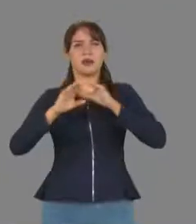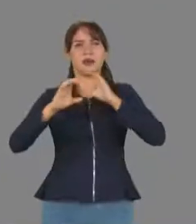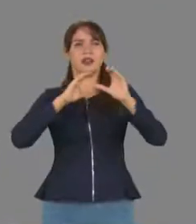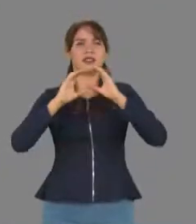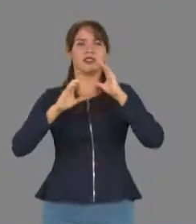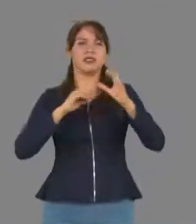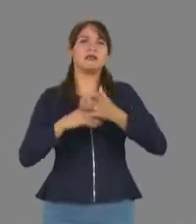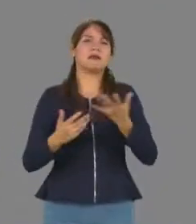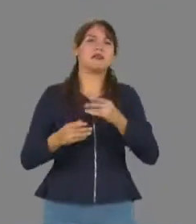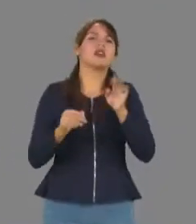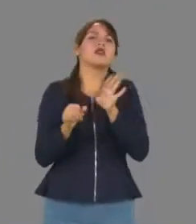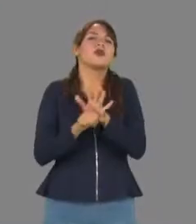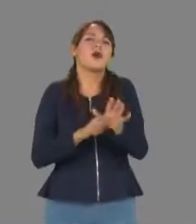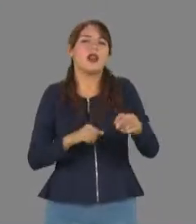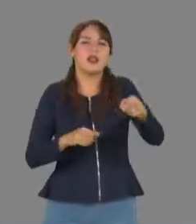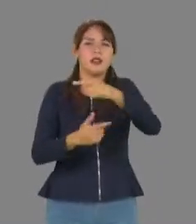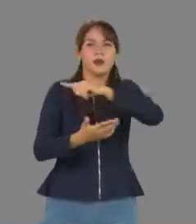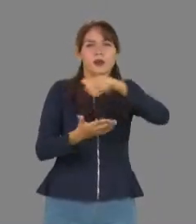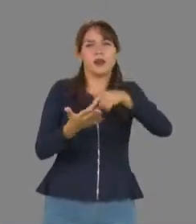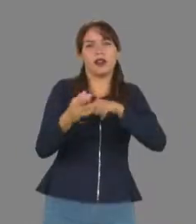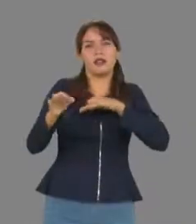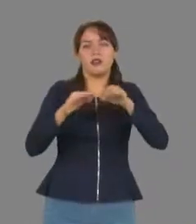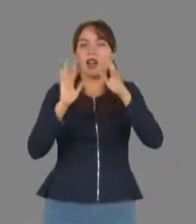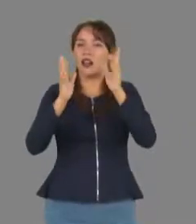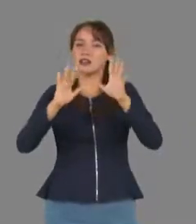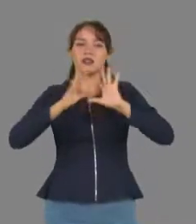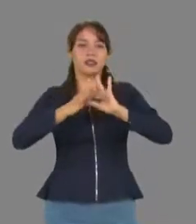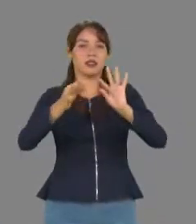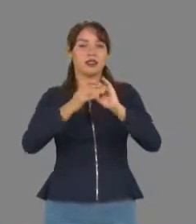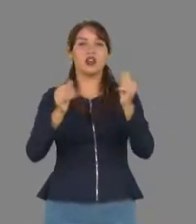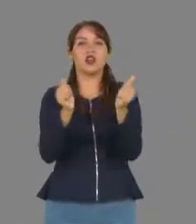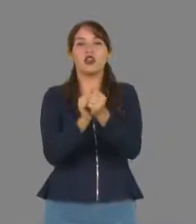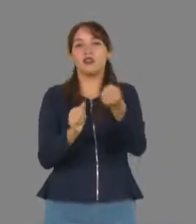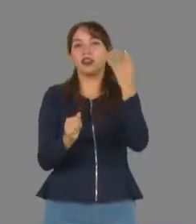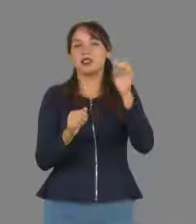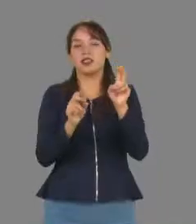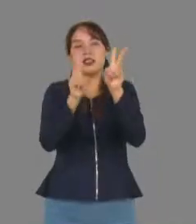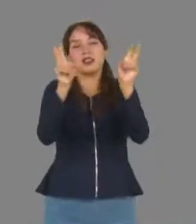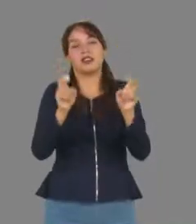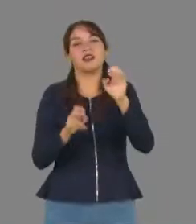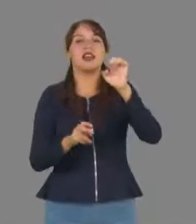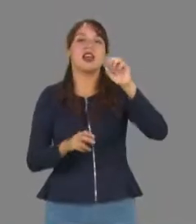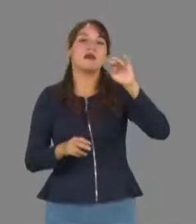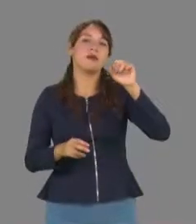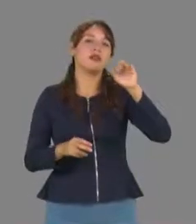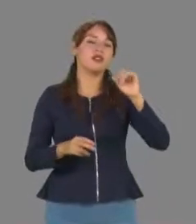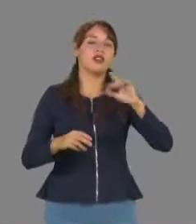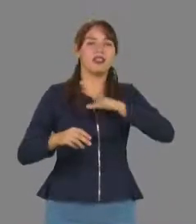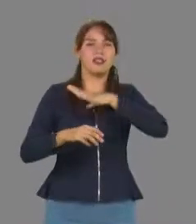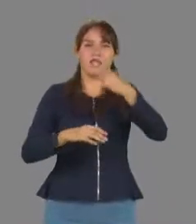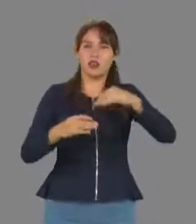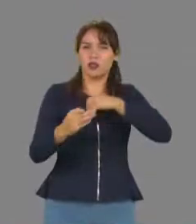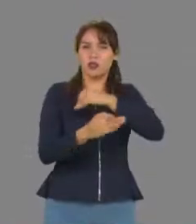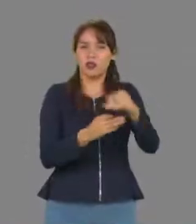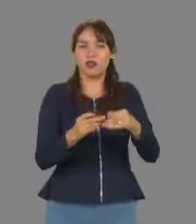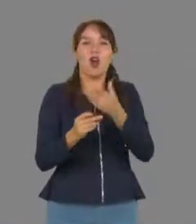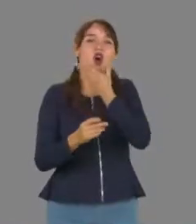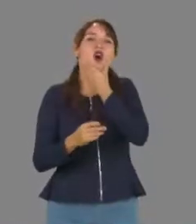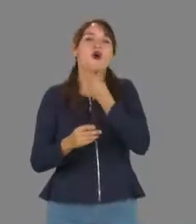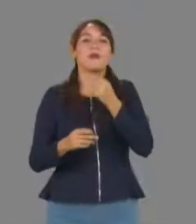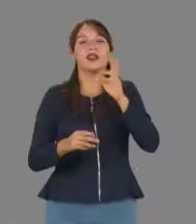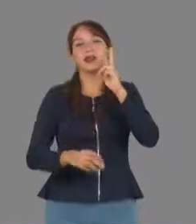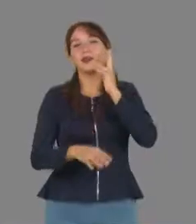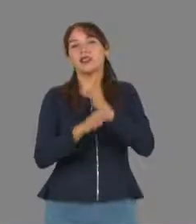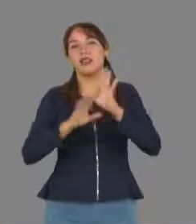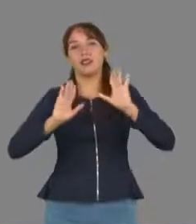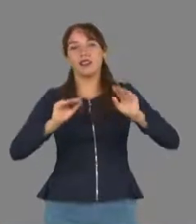laboral actual, inició con la conferencia magistral Emoción es generacional, dictada por Pedro Miguel